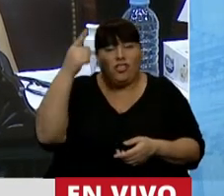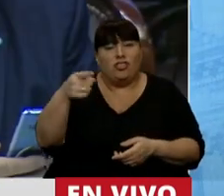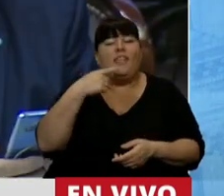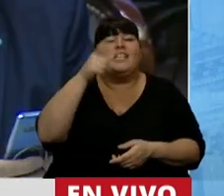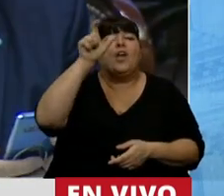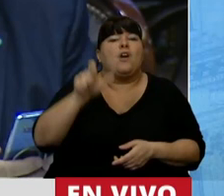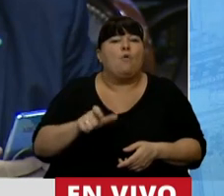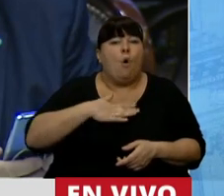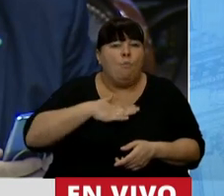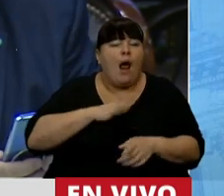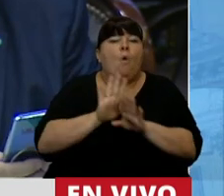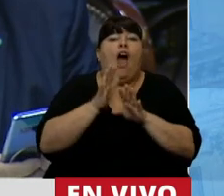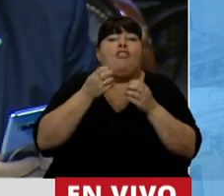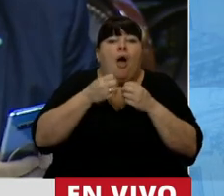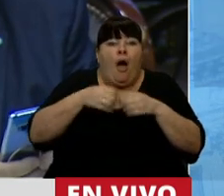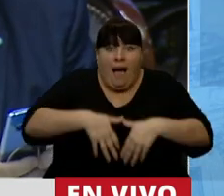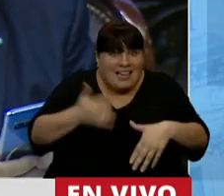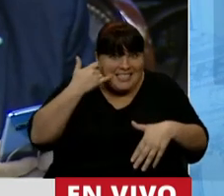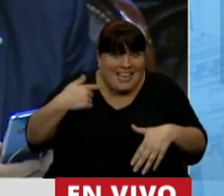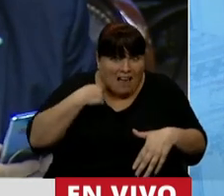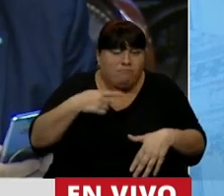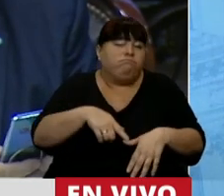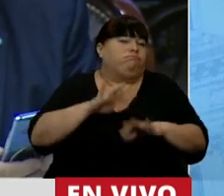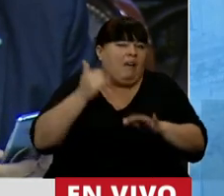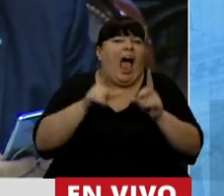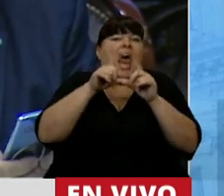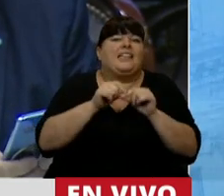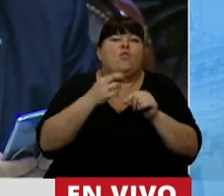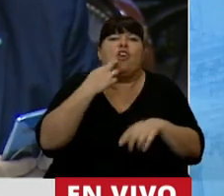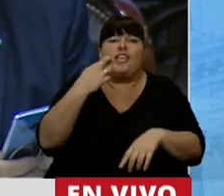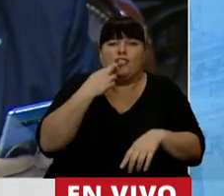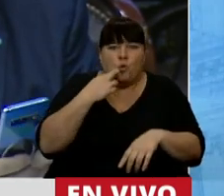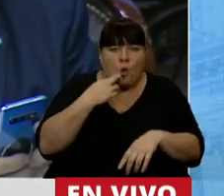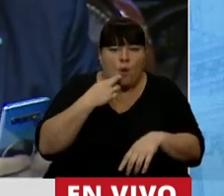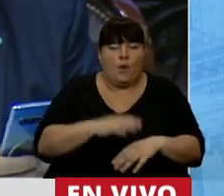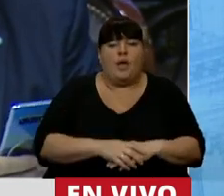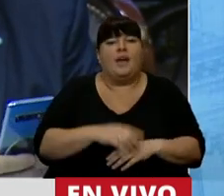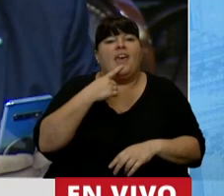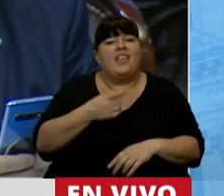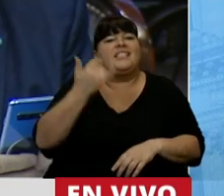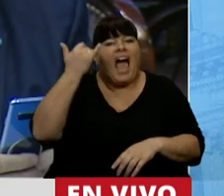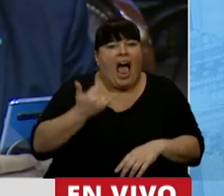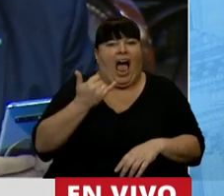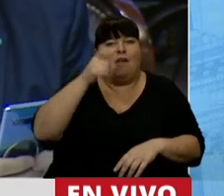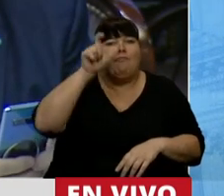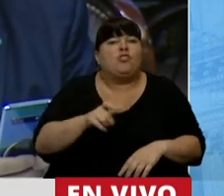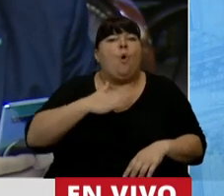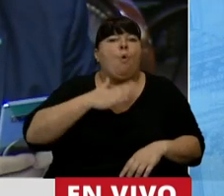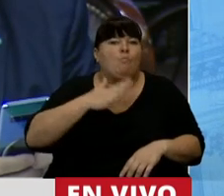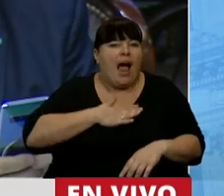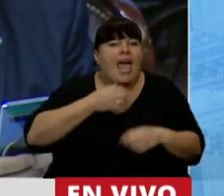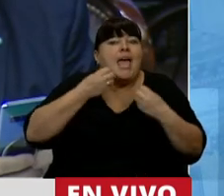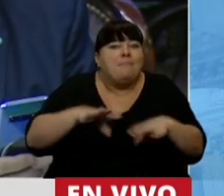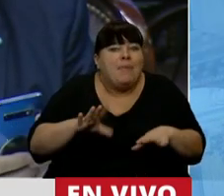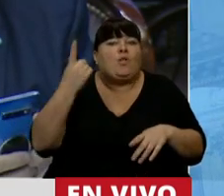persona humana desde el comienzo de la existencia, específicamente en el artículo 19, que habla de la existencia de la persona humana,